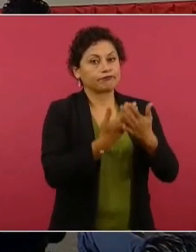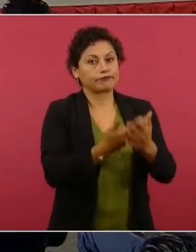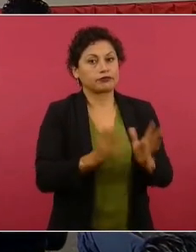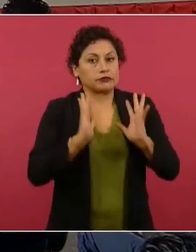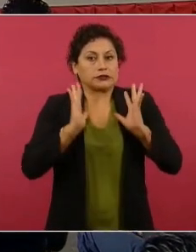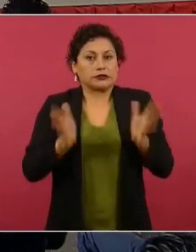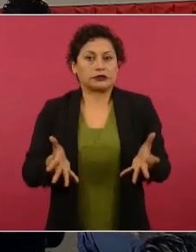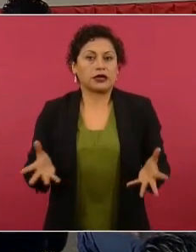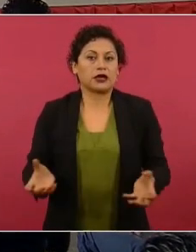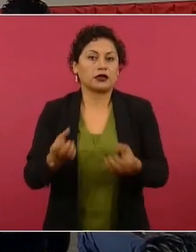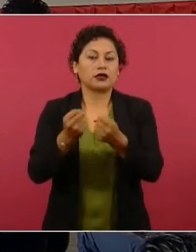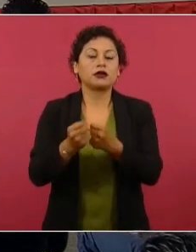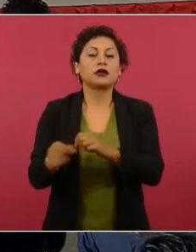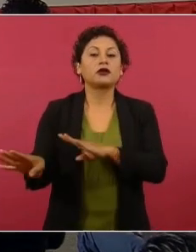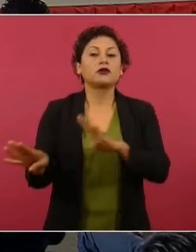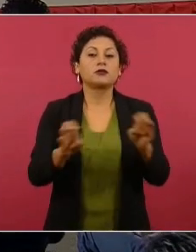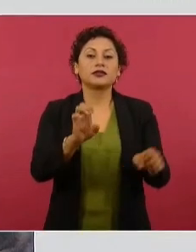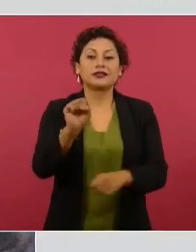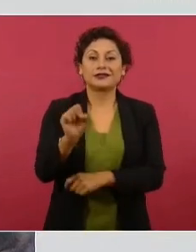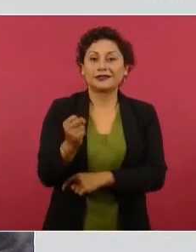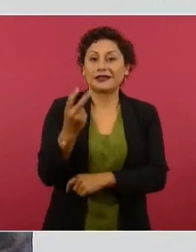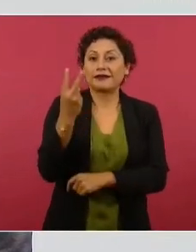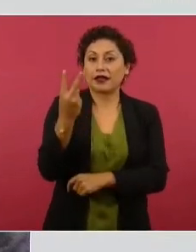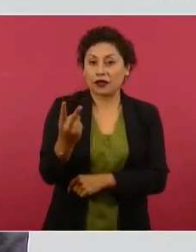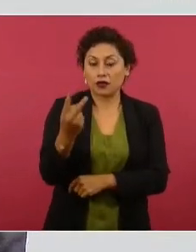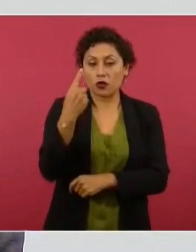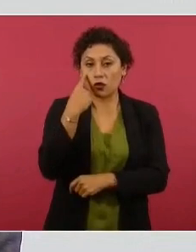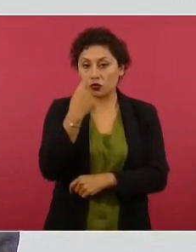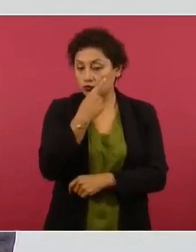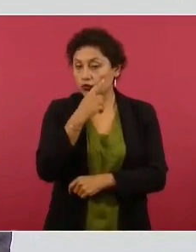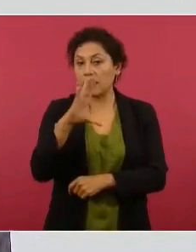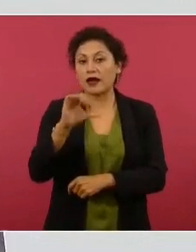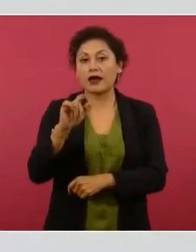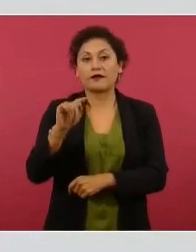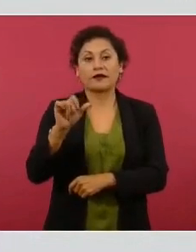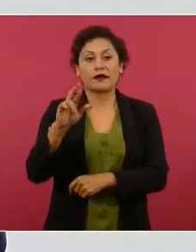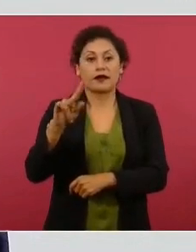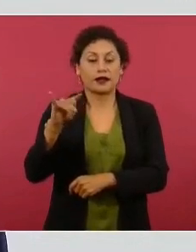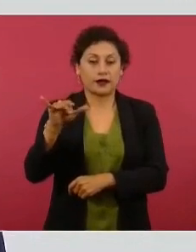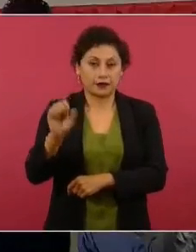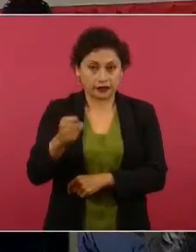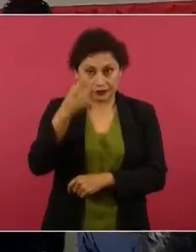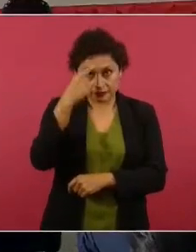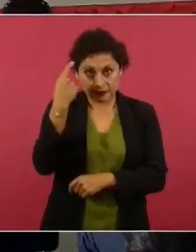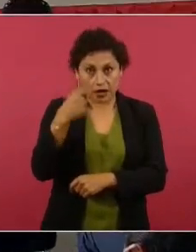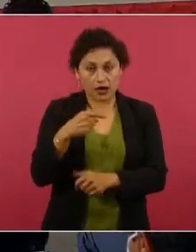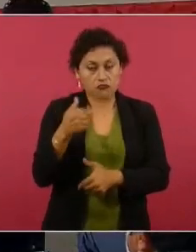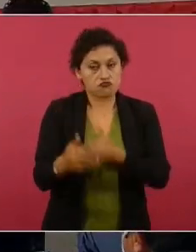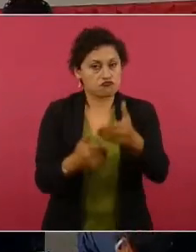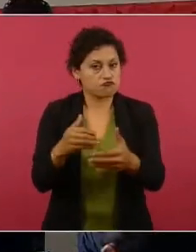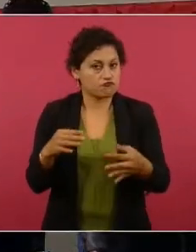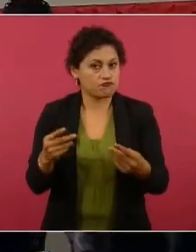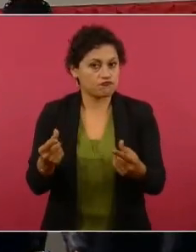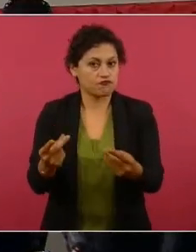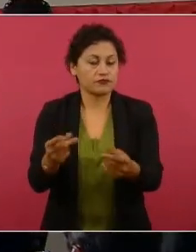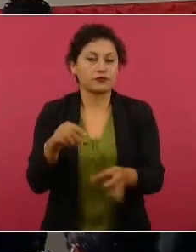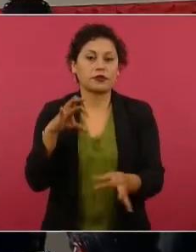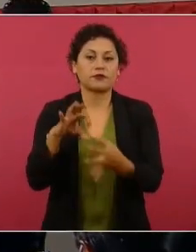962 cirugías de cataratas para abatir ese rezago. Pasamos al estado de Tlaxcala,